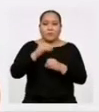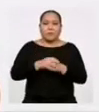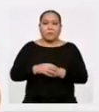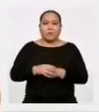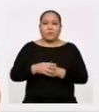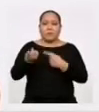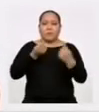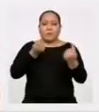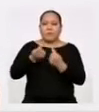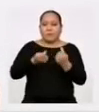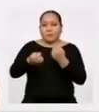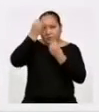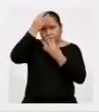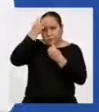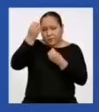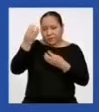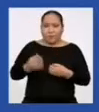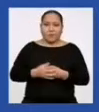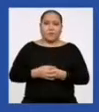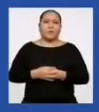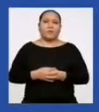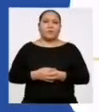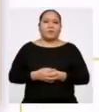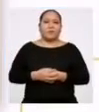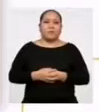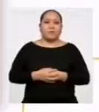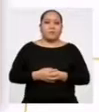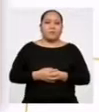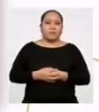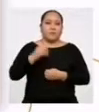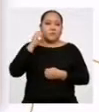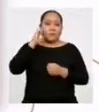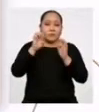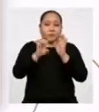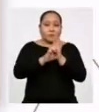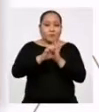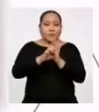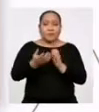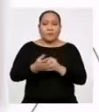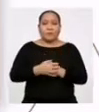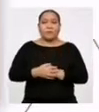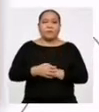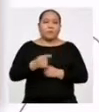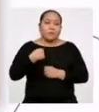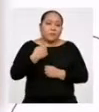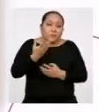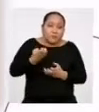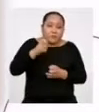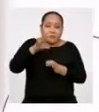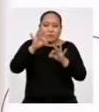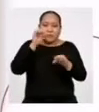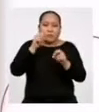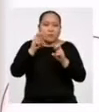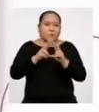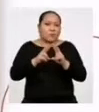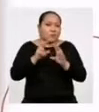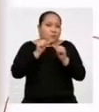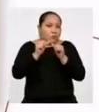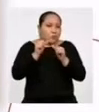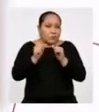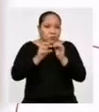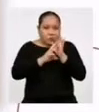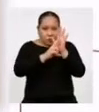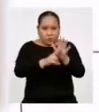de gestión de datos e incertidumbre Por ejemplo Si quiero hallar un valor representativo para los